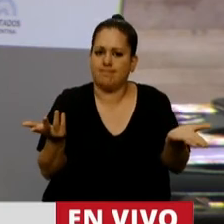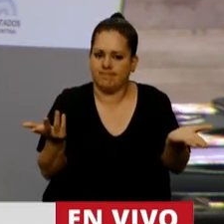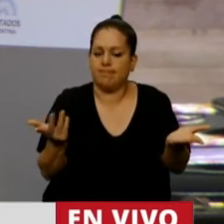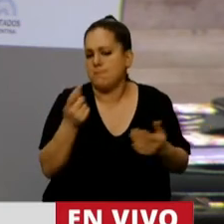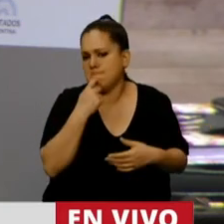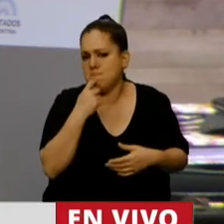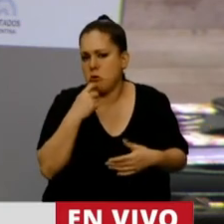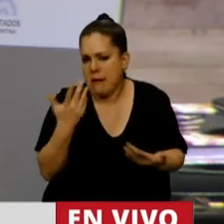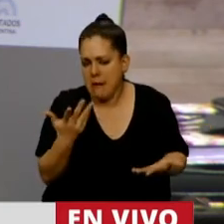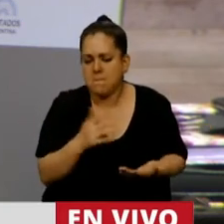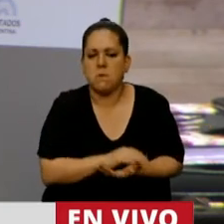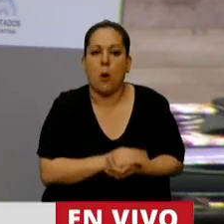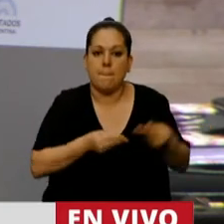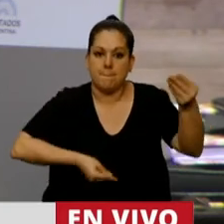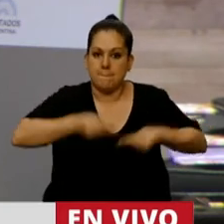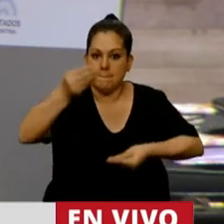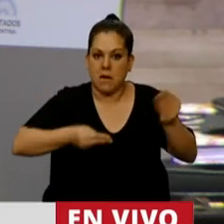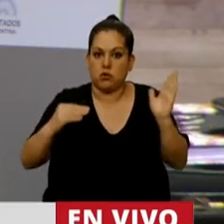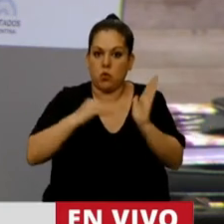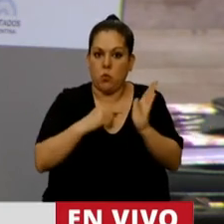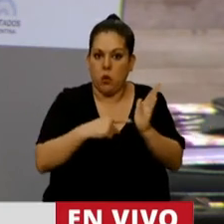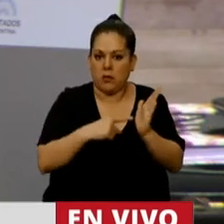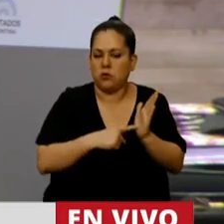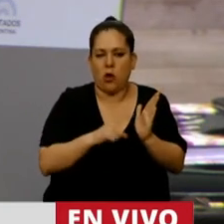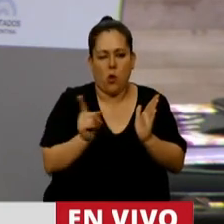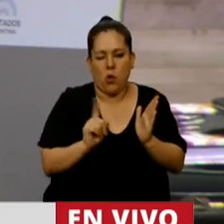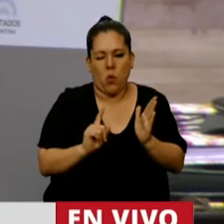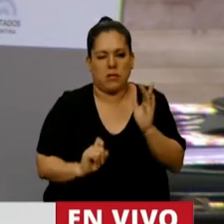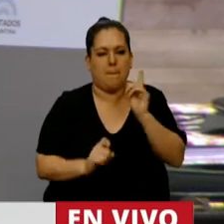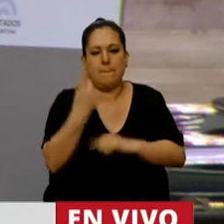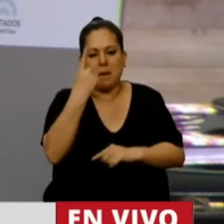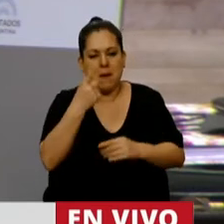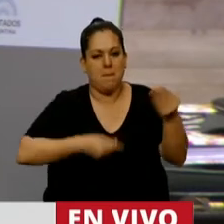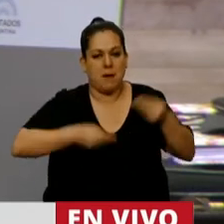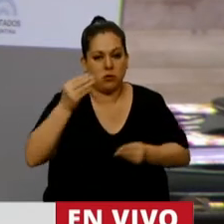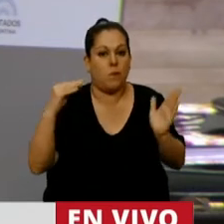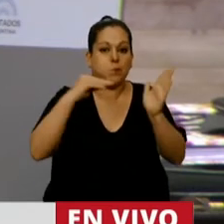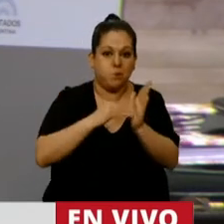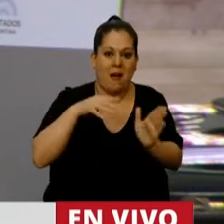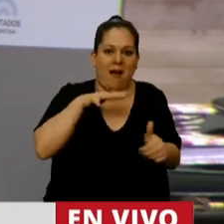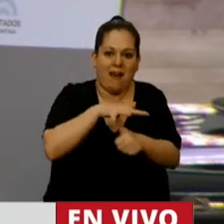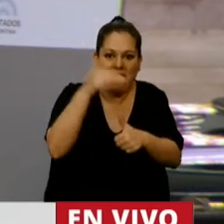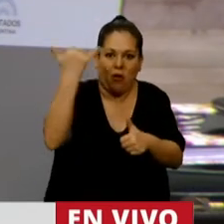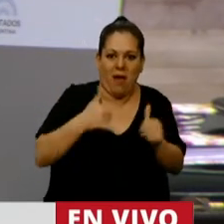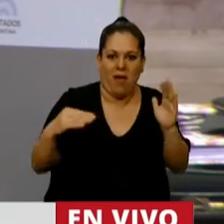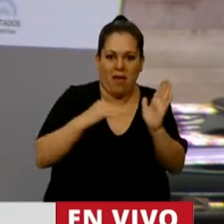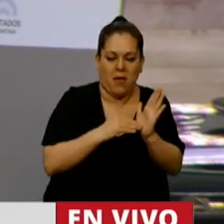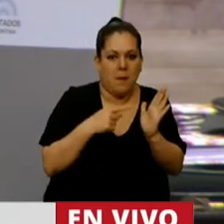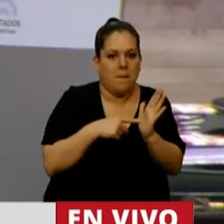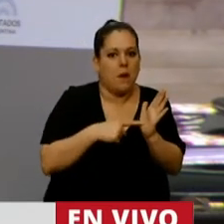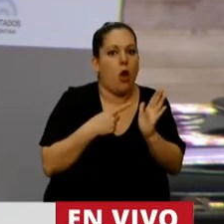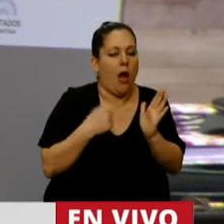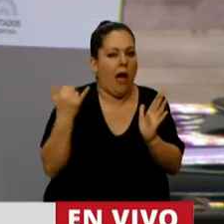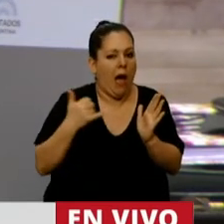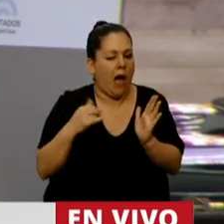por ejemplo, si bien este presupuesto con perspectiva de género no es el primero que tenemos, no es el primero, pero sí es el que tiene más partidas